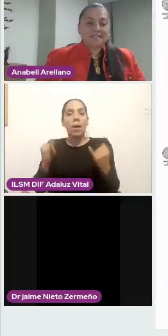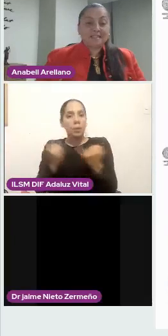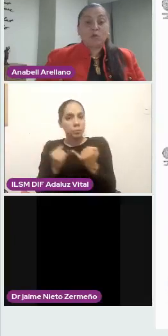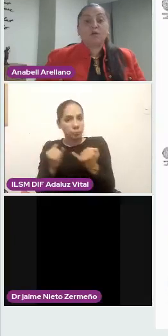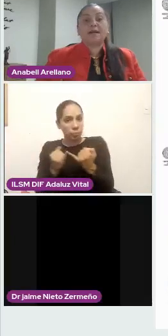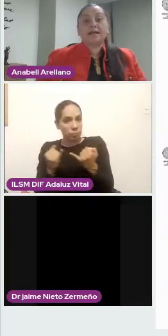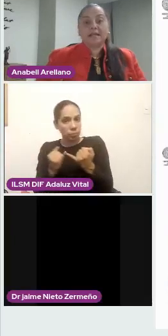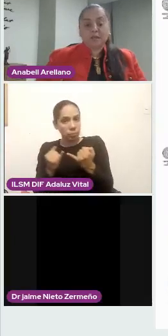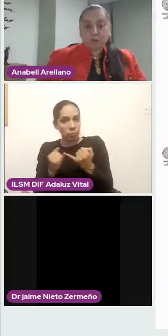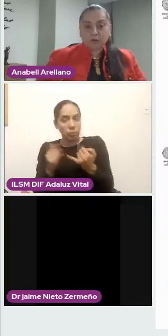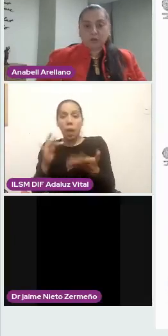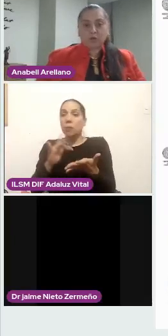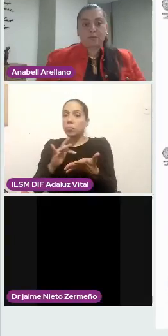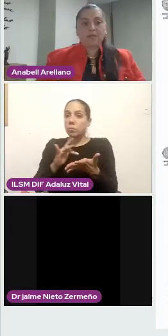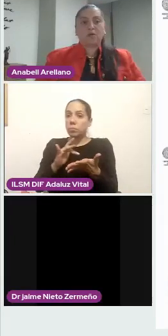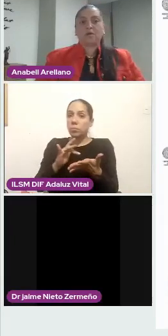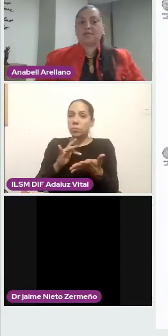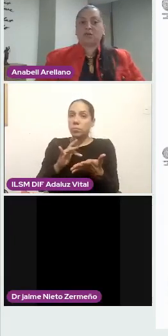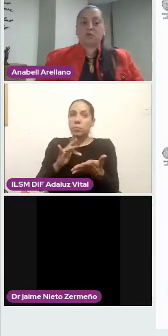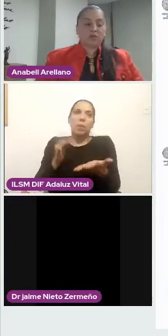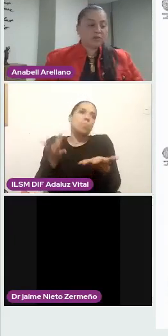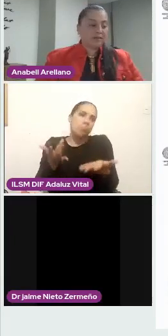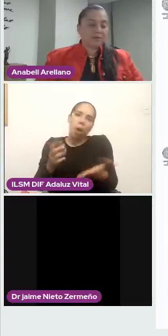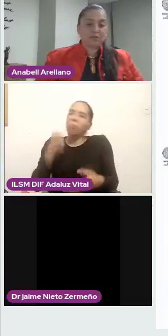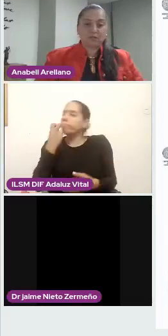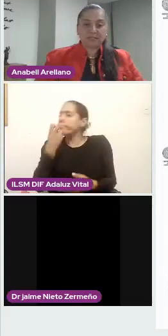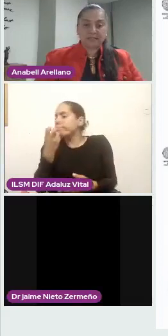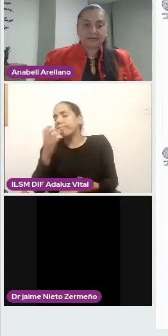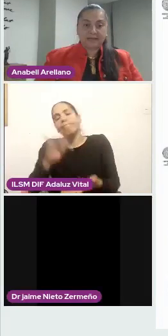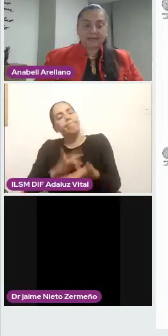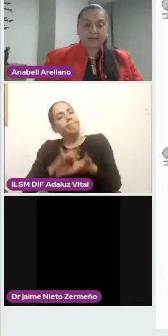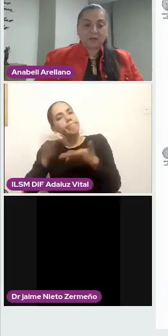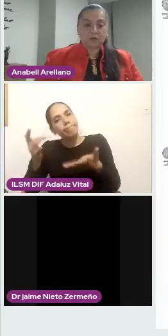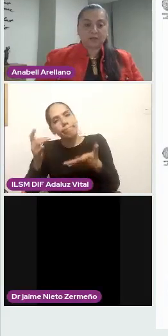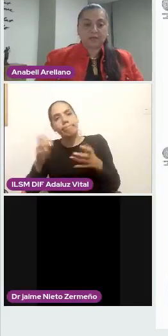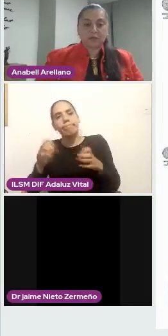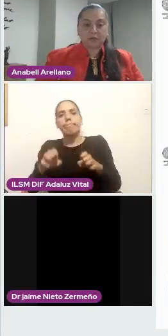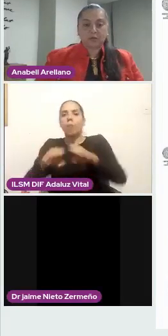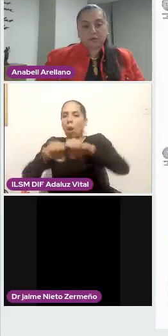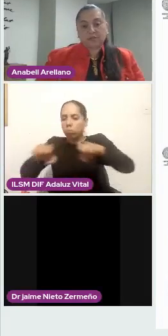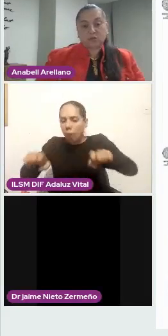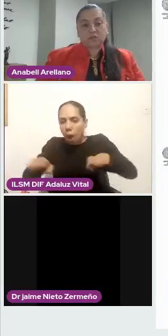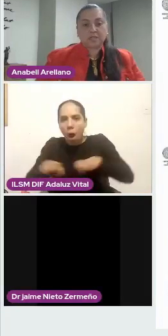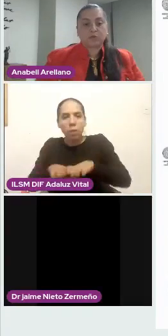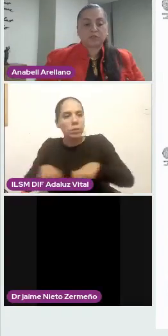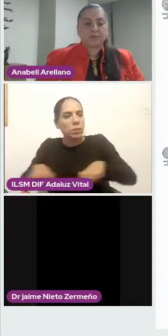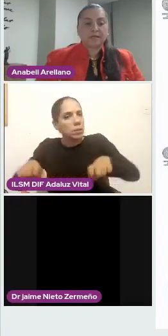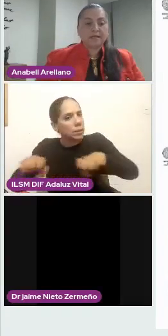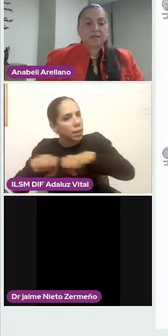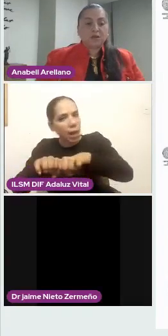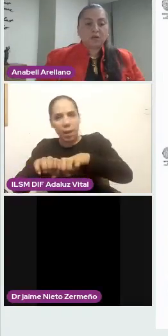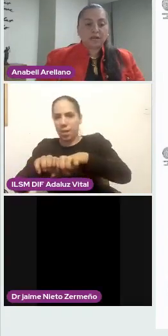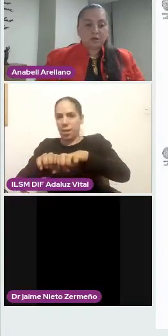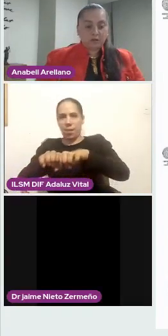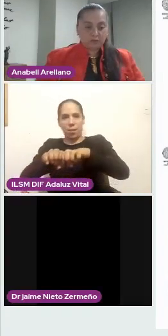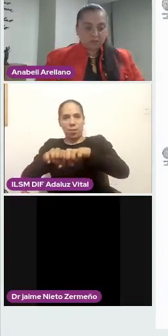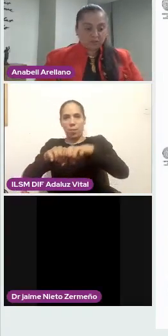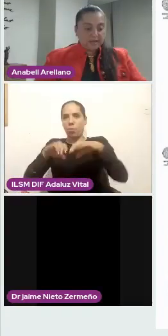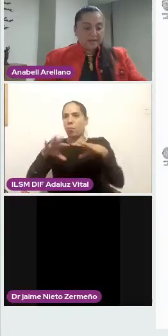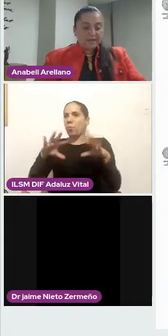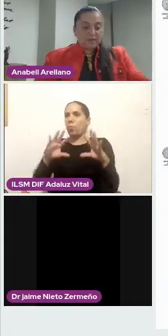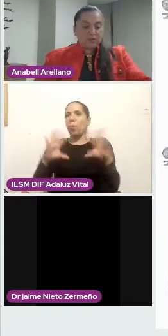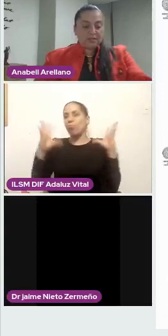gracias a un gran equipo de cuerpo médico, así como a todas las personas que trabajan en el hospital, porque, bueno, pues, esto no sería posible con la